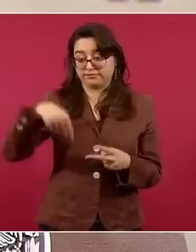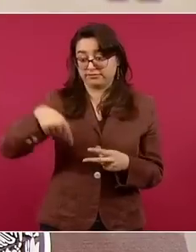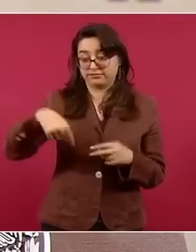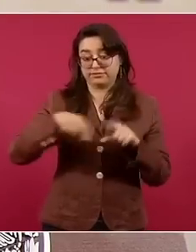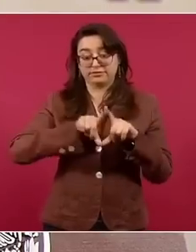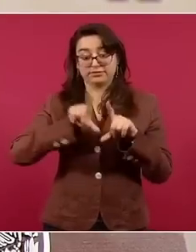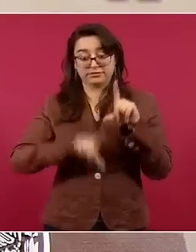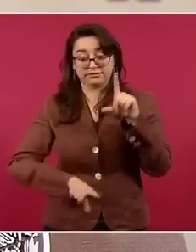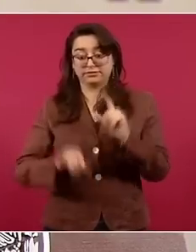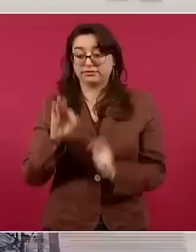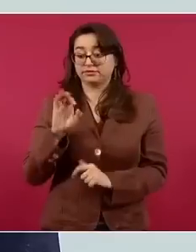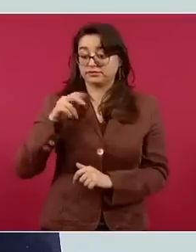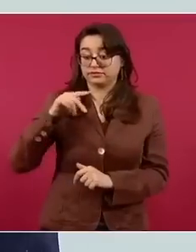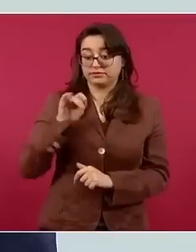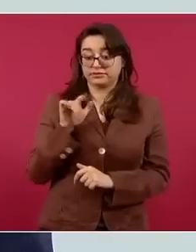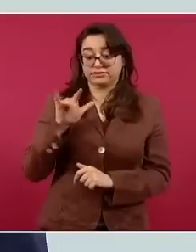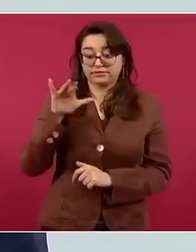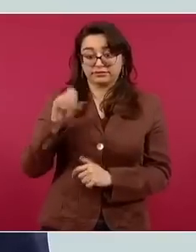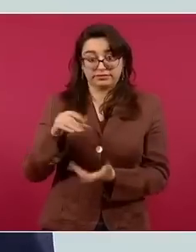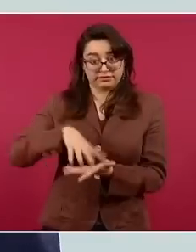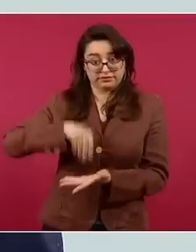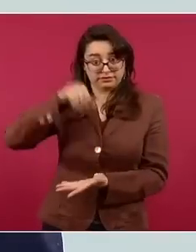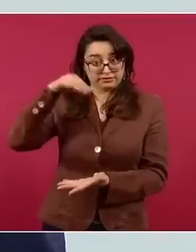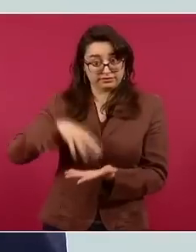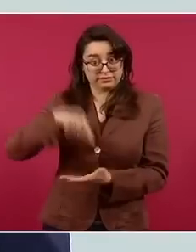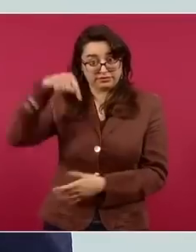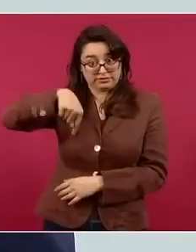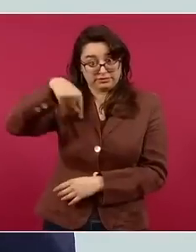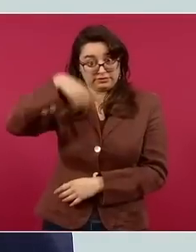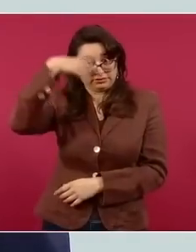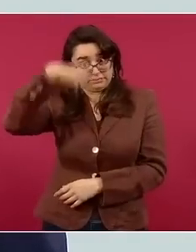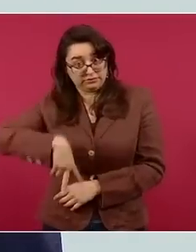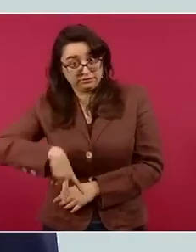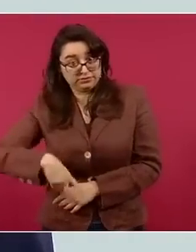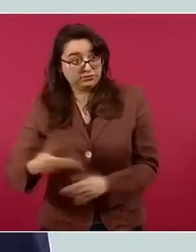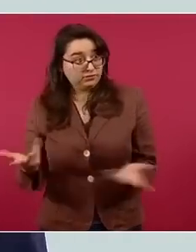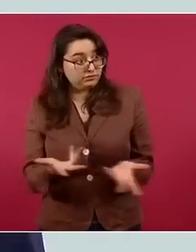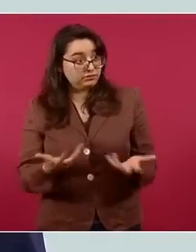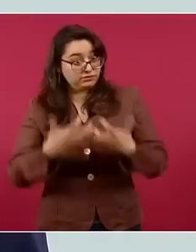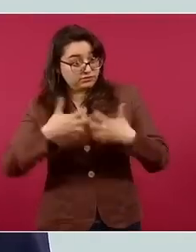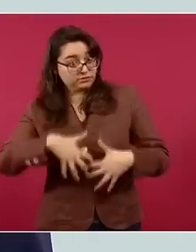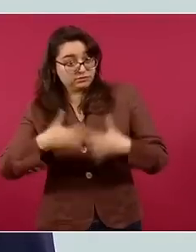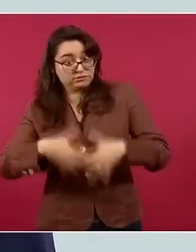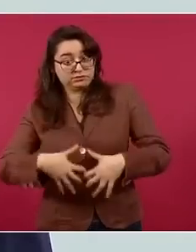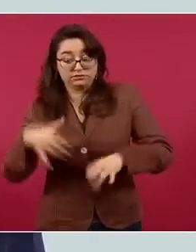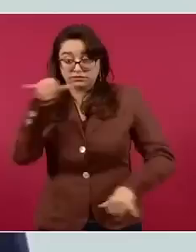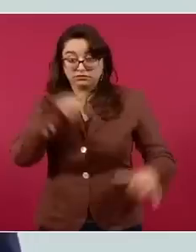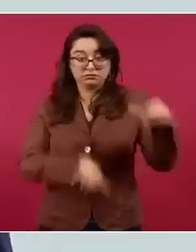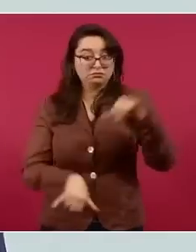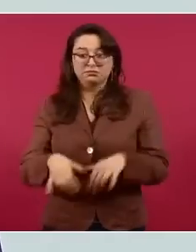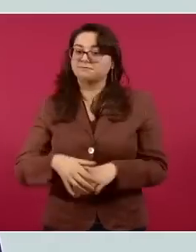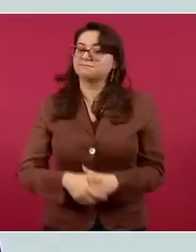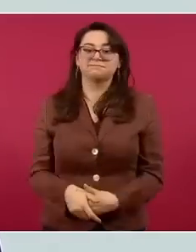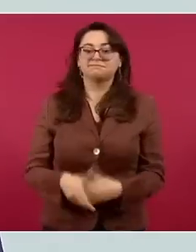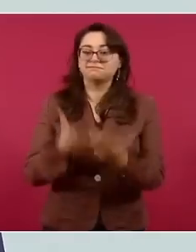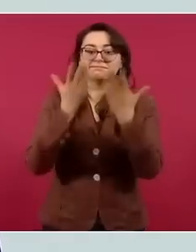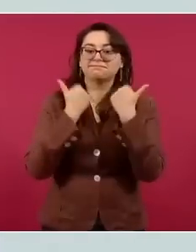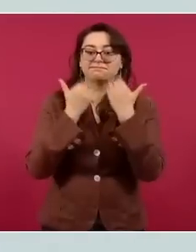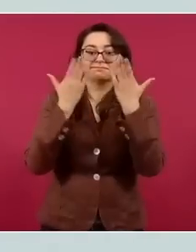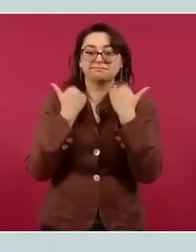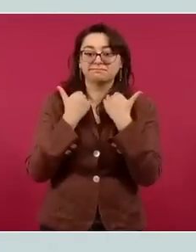México, el fentanilo se produce a partir de precursores que no se fabrican en México, se fabrican en otros lugares,